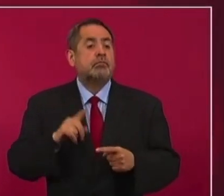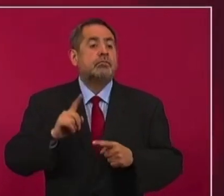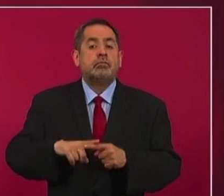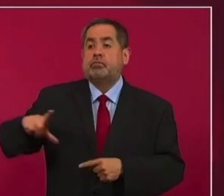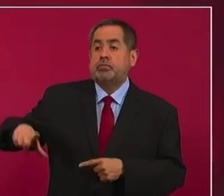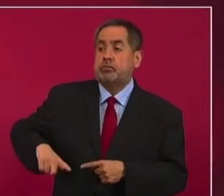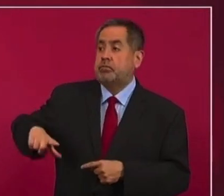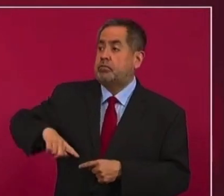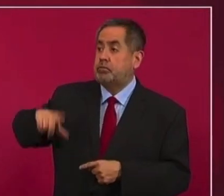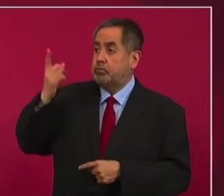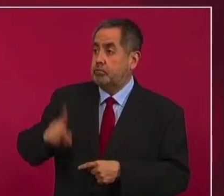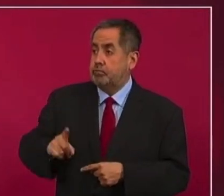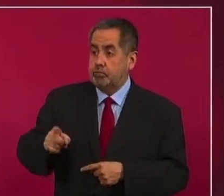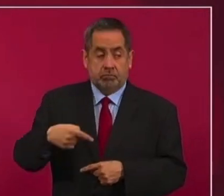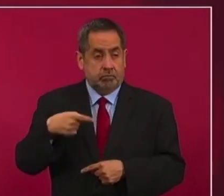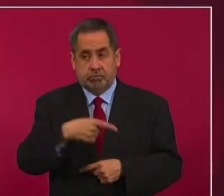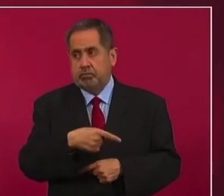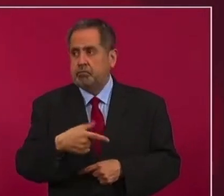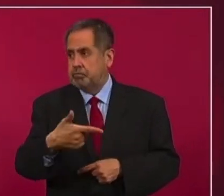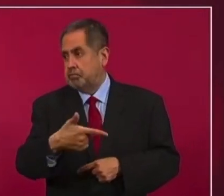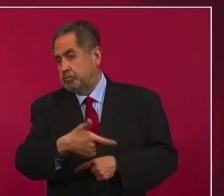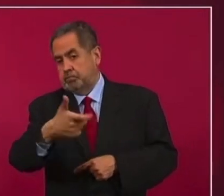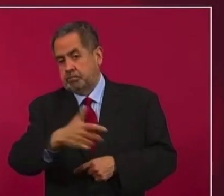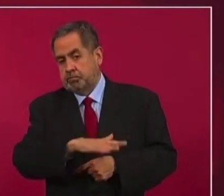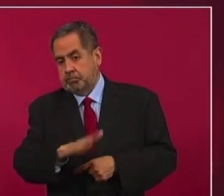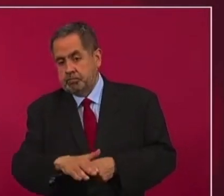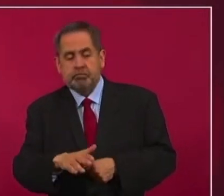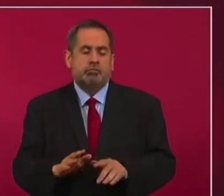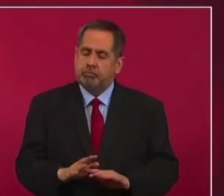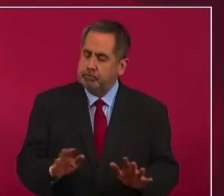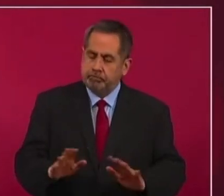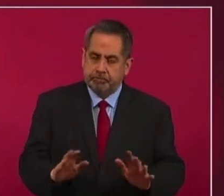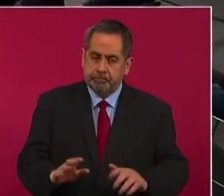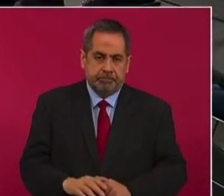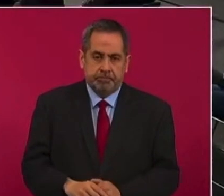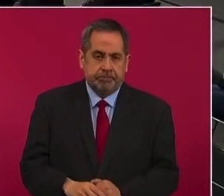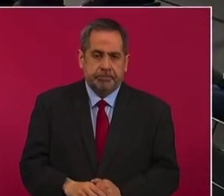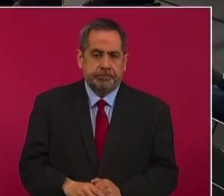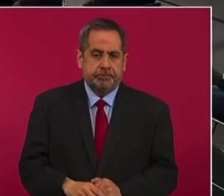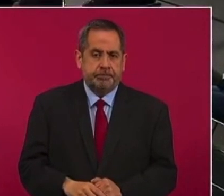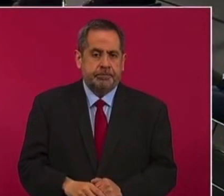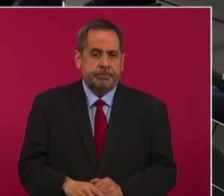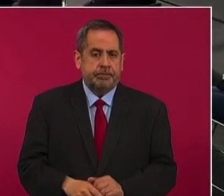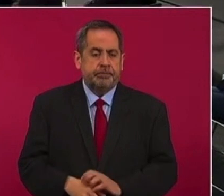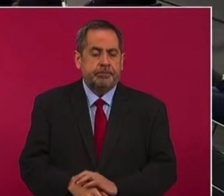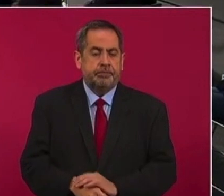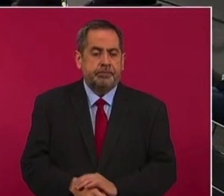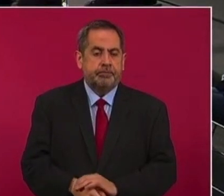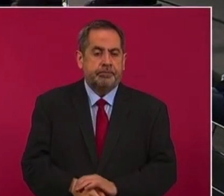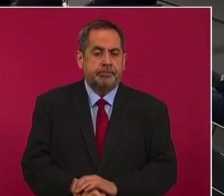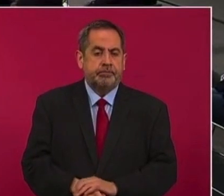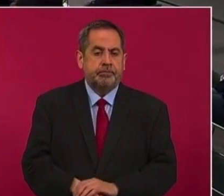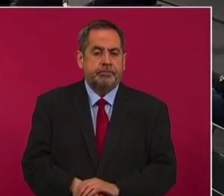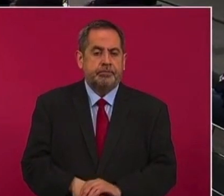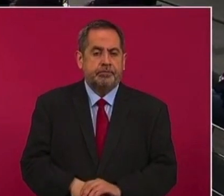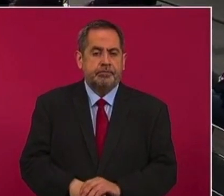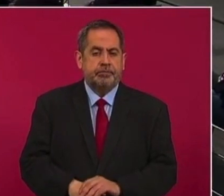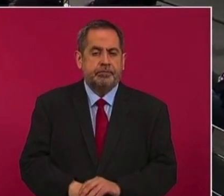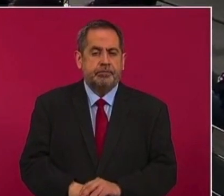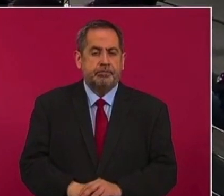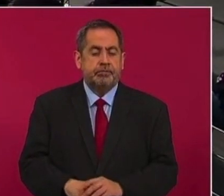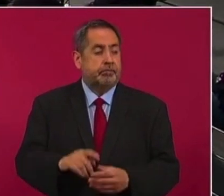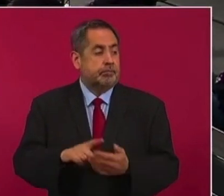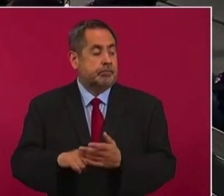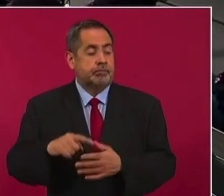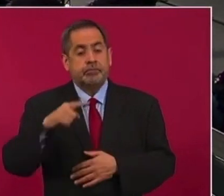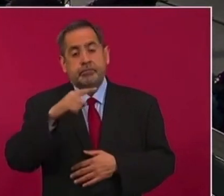y si el jefe del Departamento de